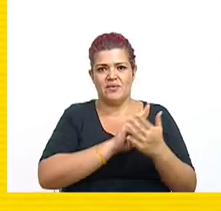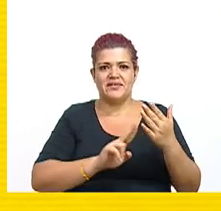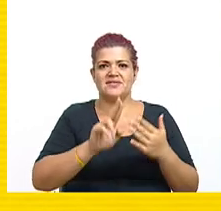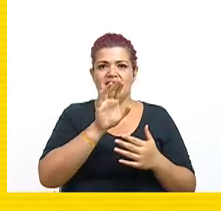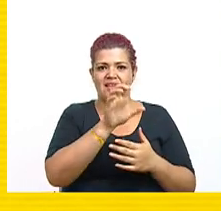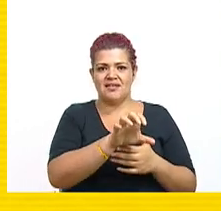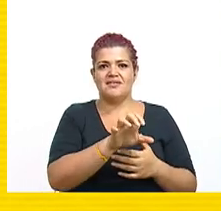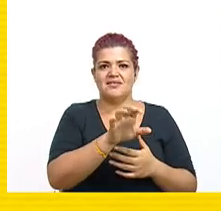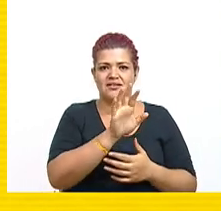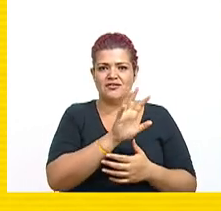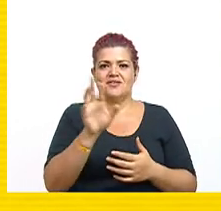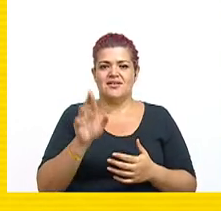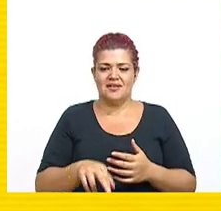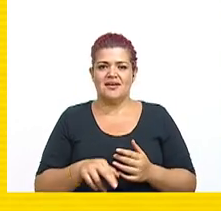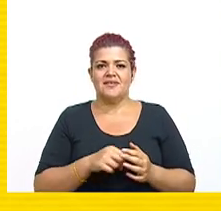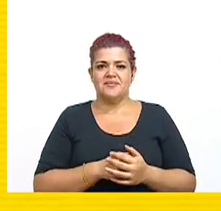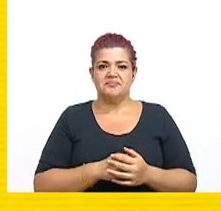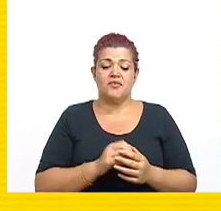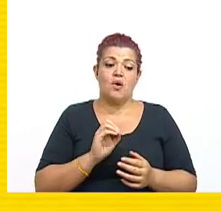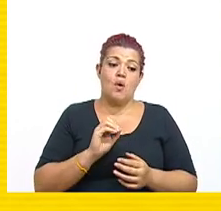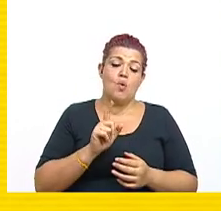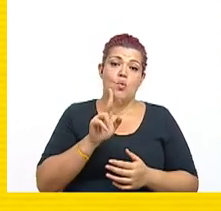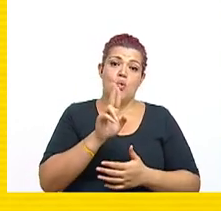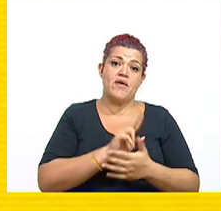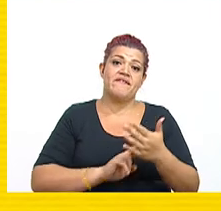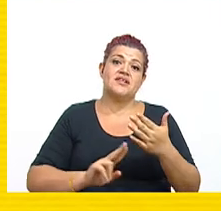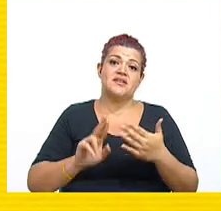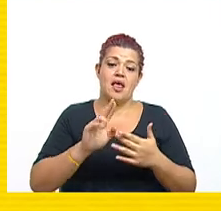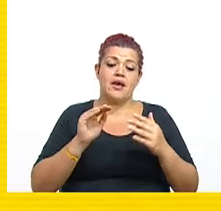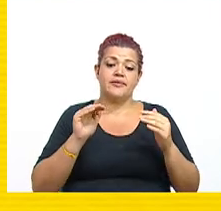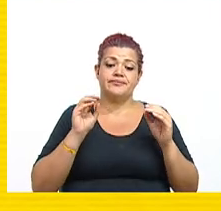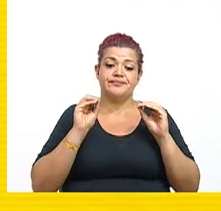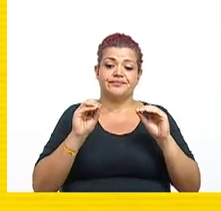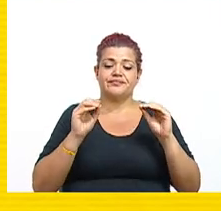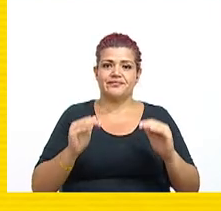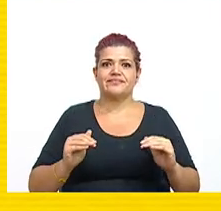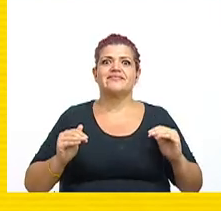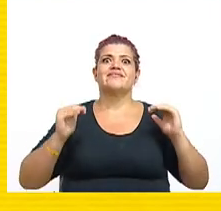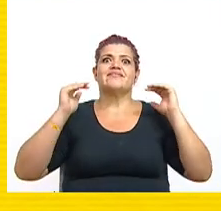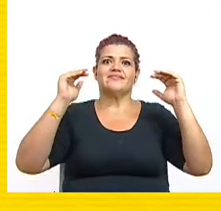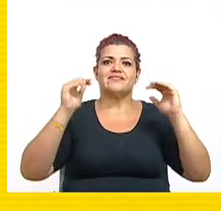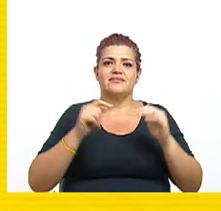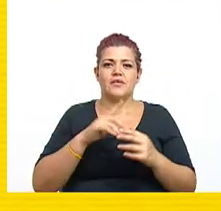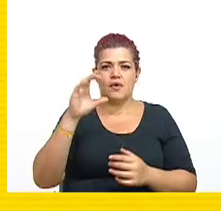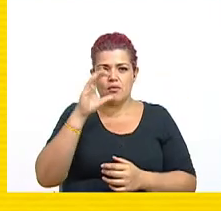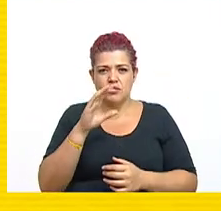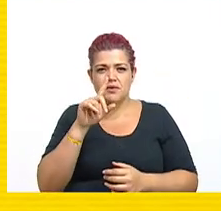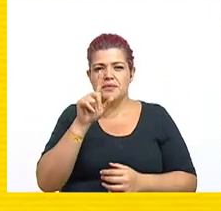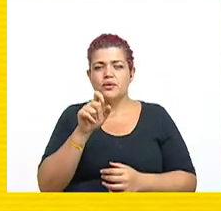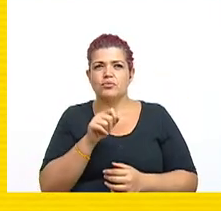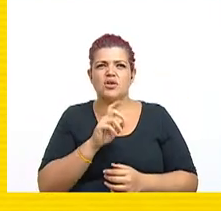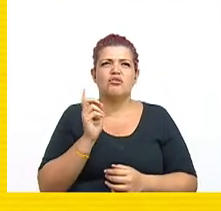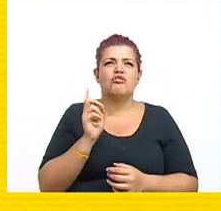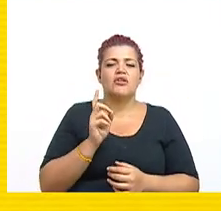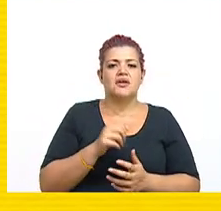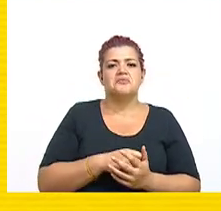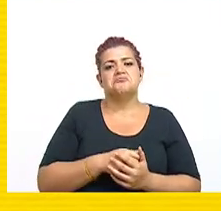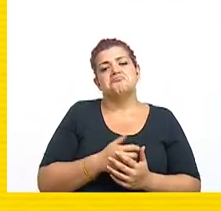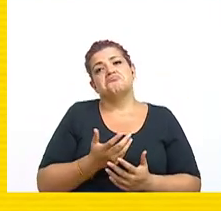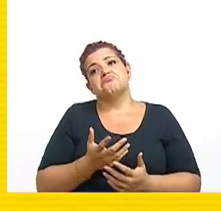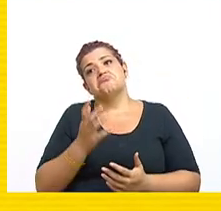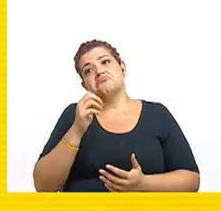la Universidad de Costa Rica, o de una universidad de educación superior. Pongan atención, busquenla, pregunten, y de pronto